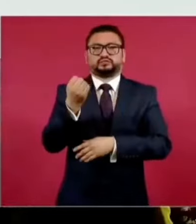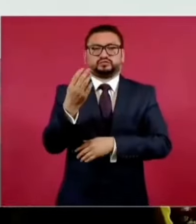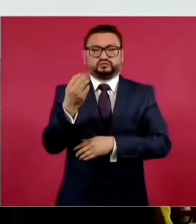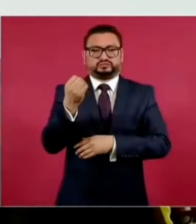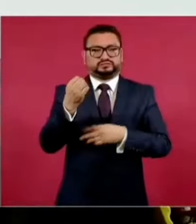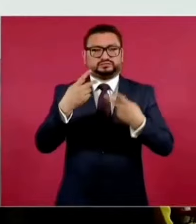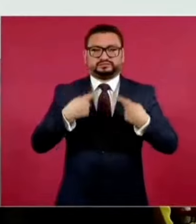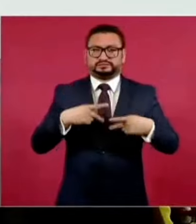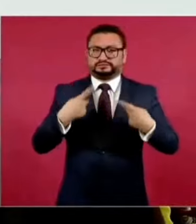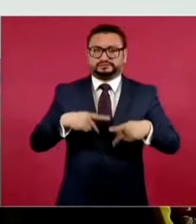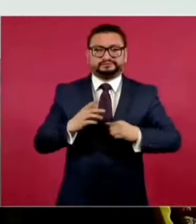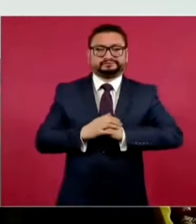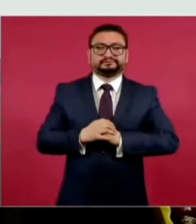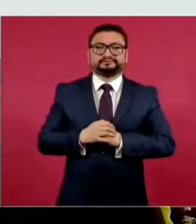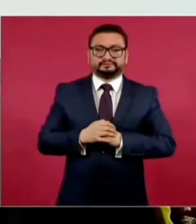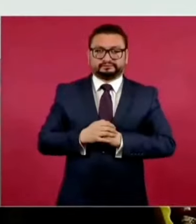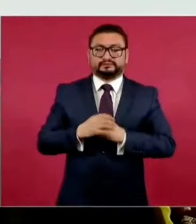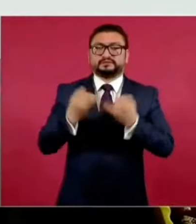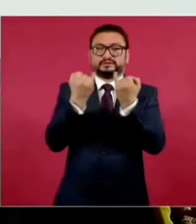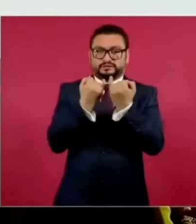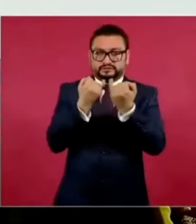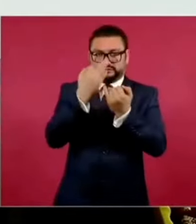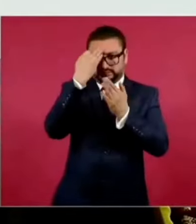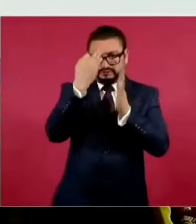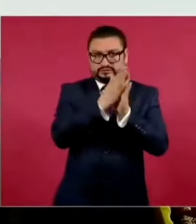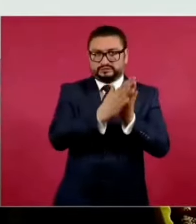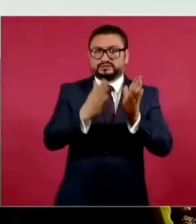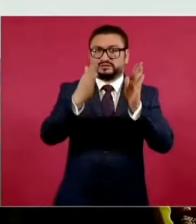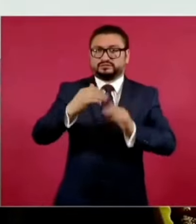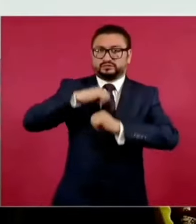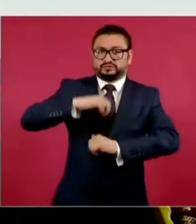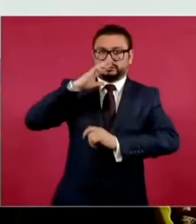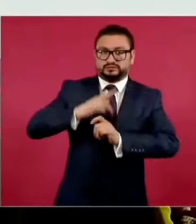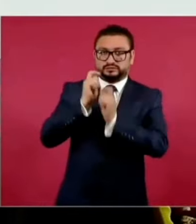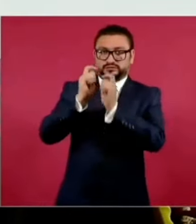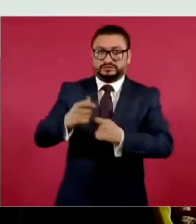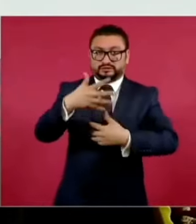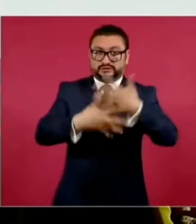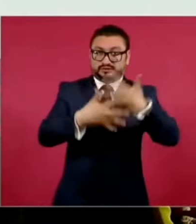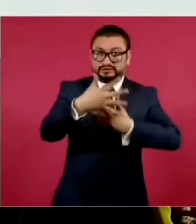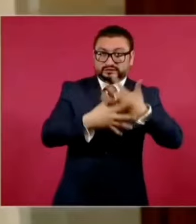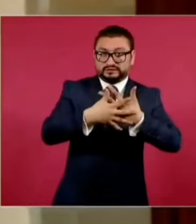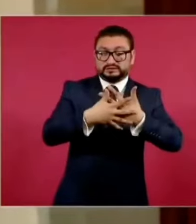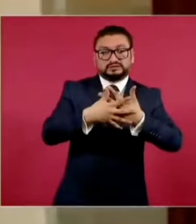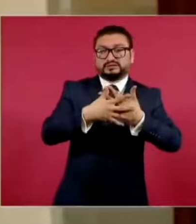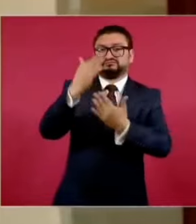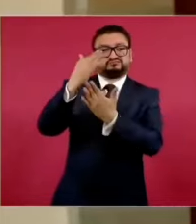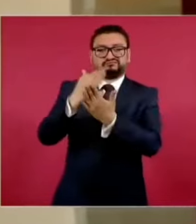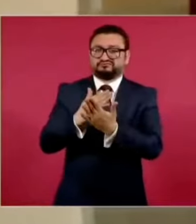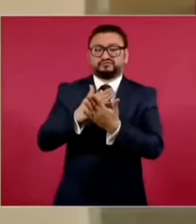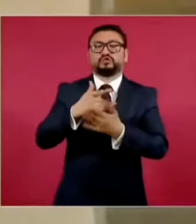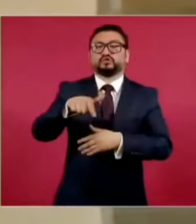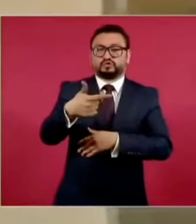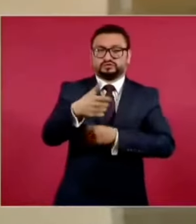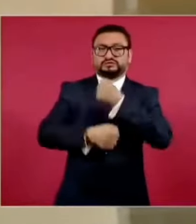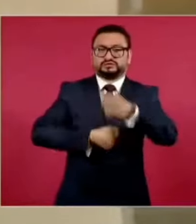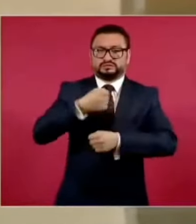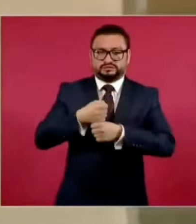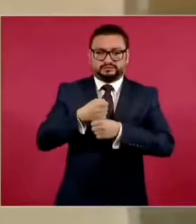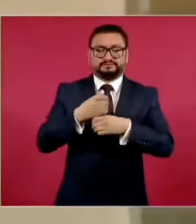integrantes. También se reduce el periodo de su encargo de 15 a 12 años, se